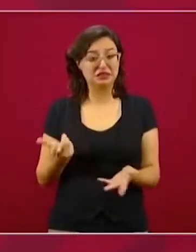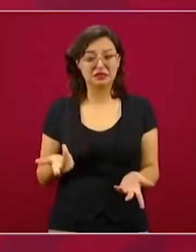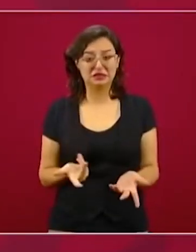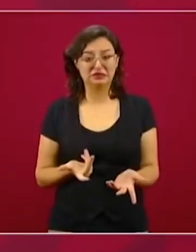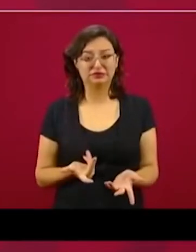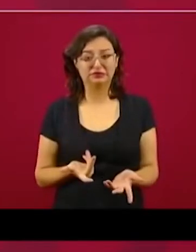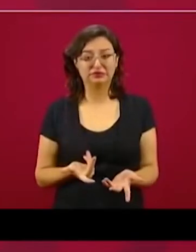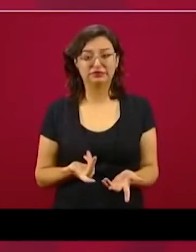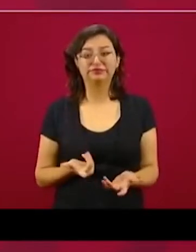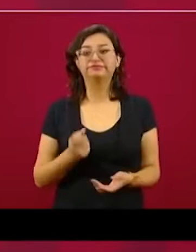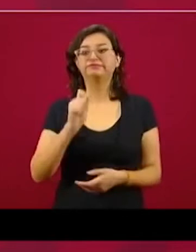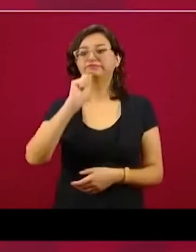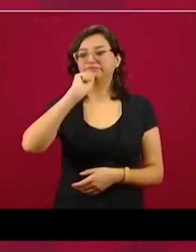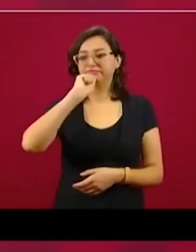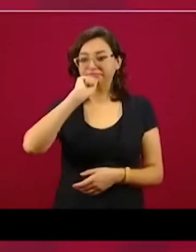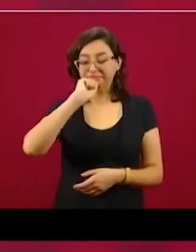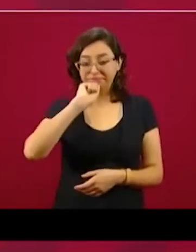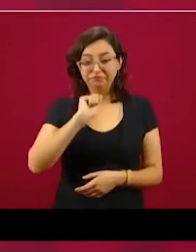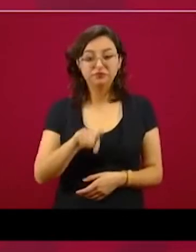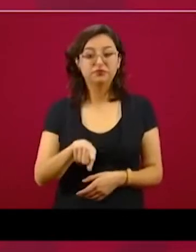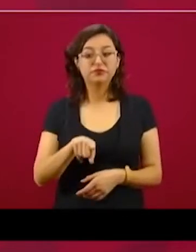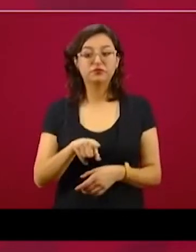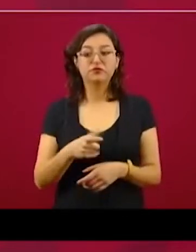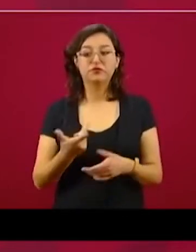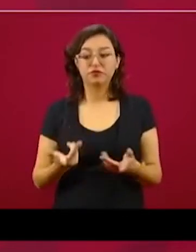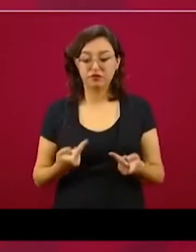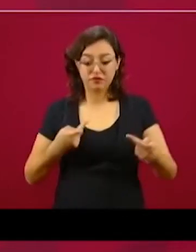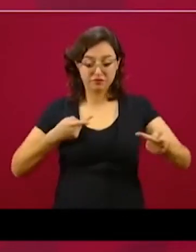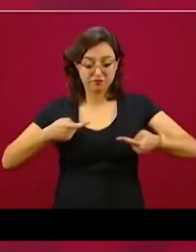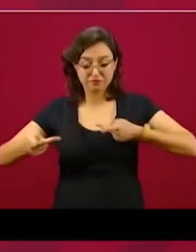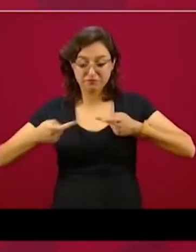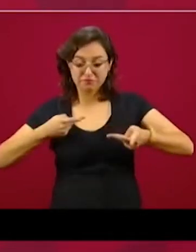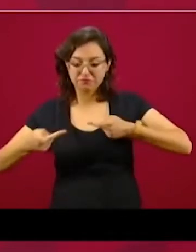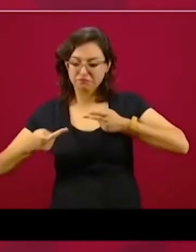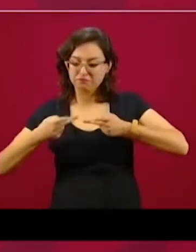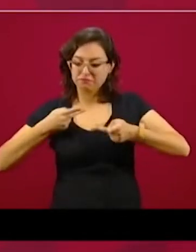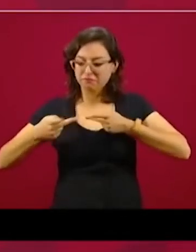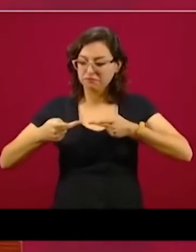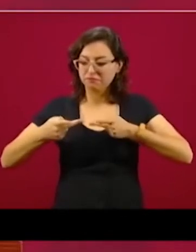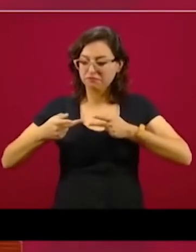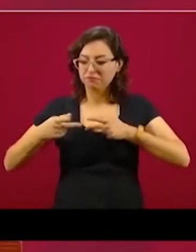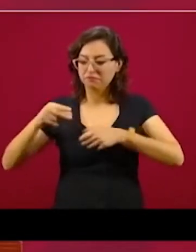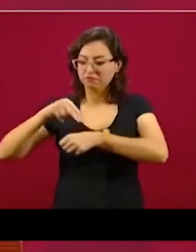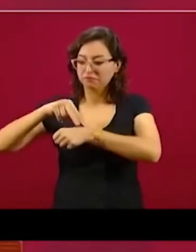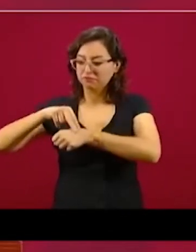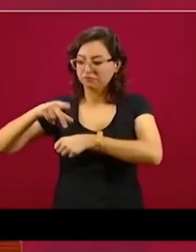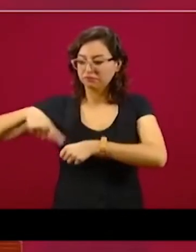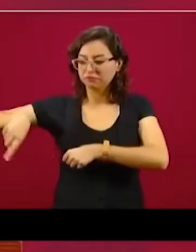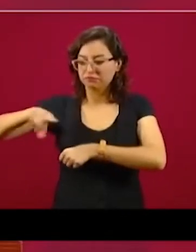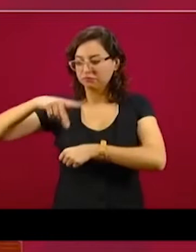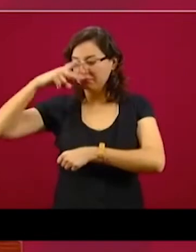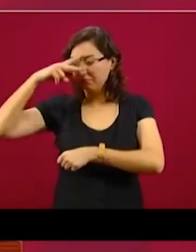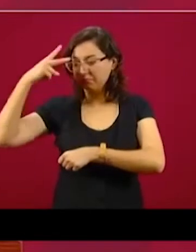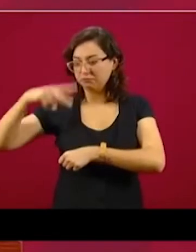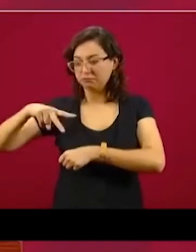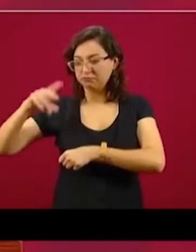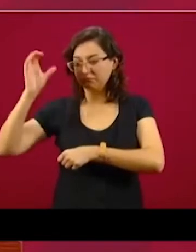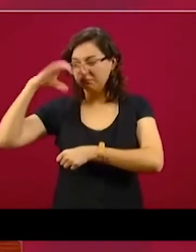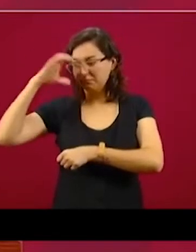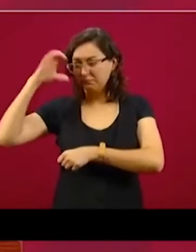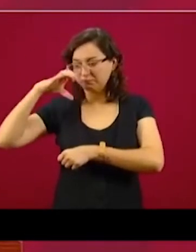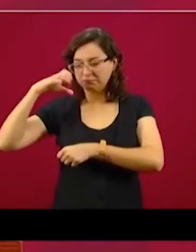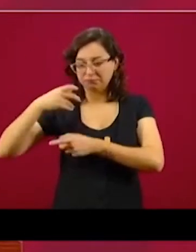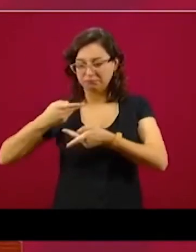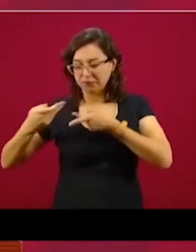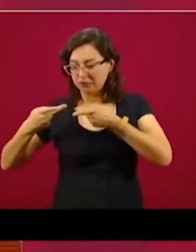el que funcionó la estrategia de los médicos mexicanos, de los científicos